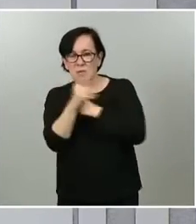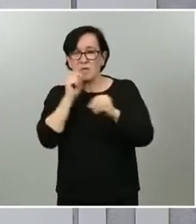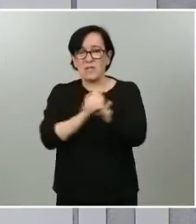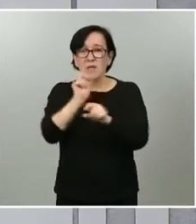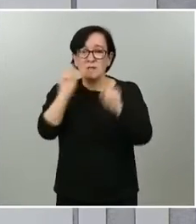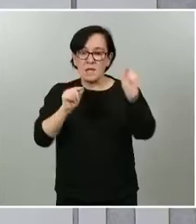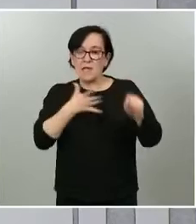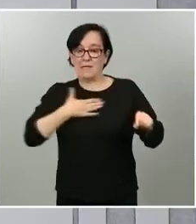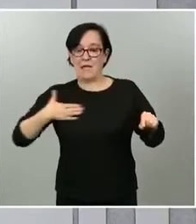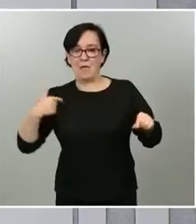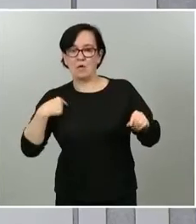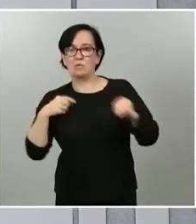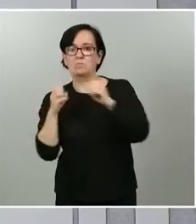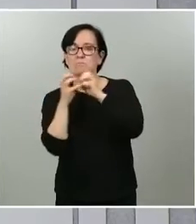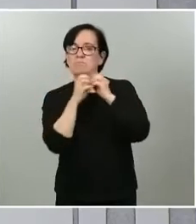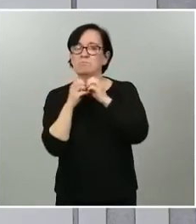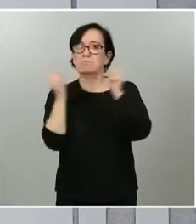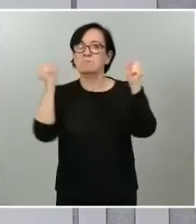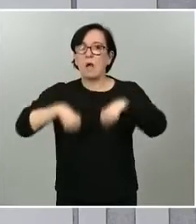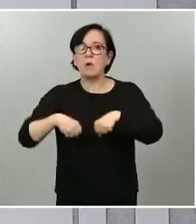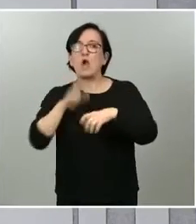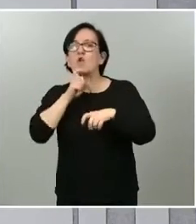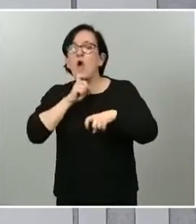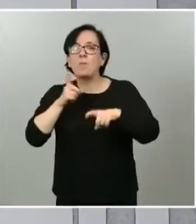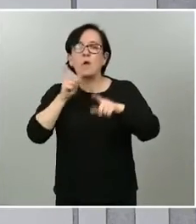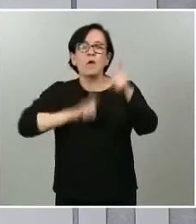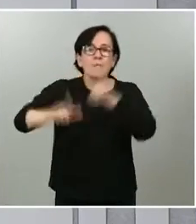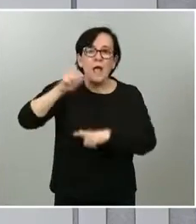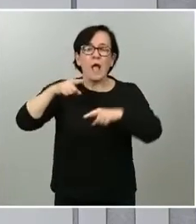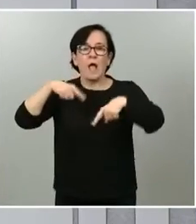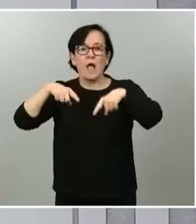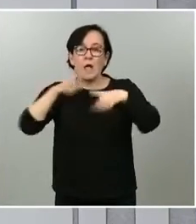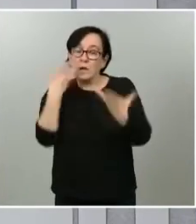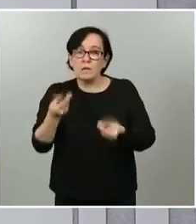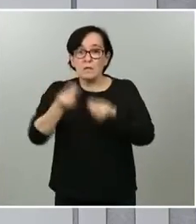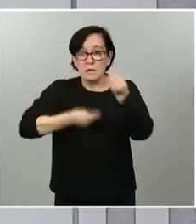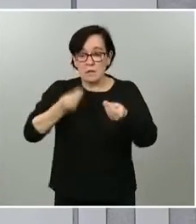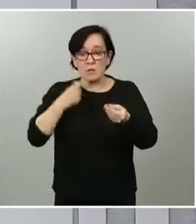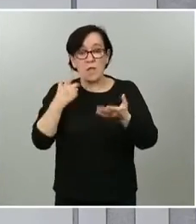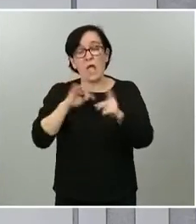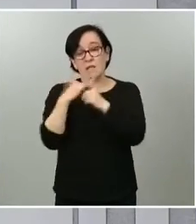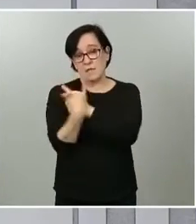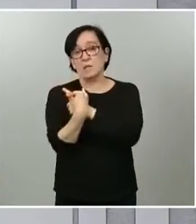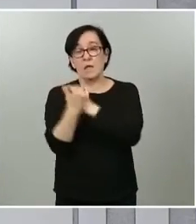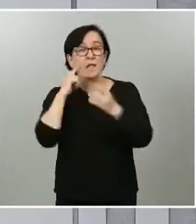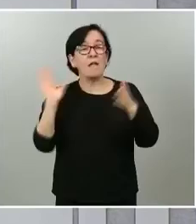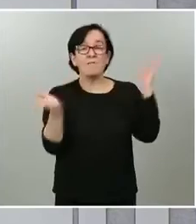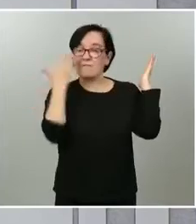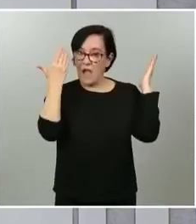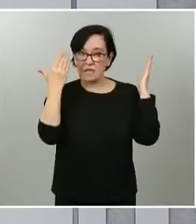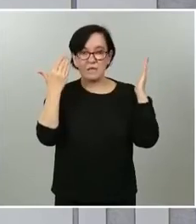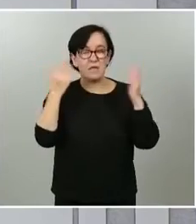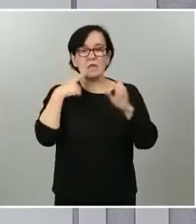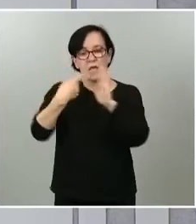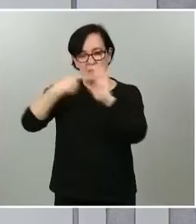ponernos de acuerdo en la movilidad, el poder ponerlo en marcha cuando la circunstancia, cuando la fase de la desescalada así lo